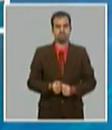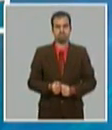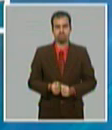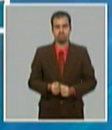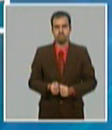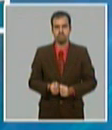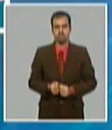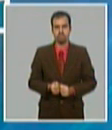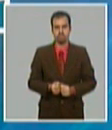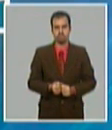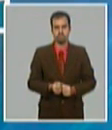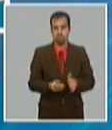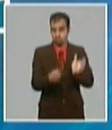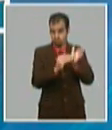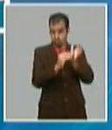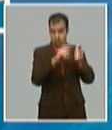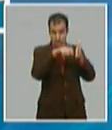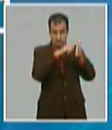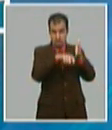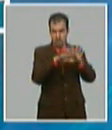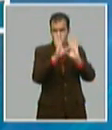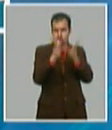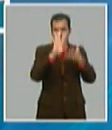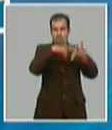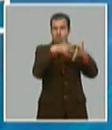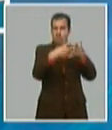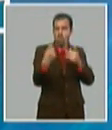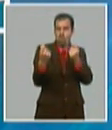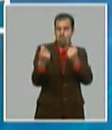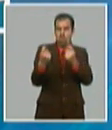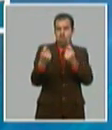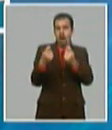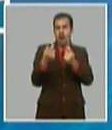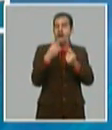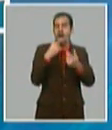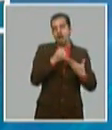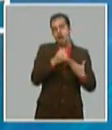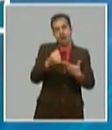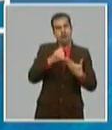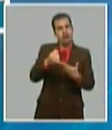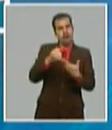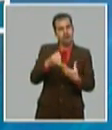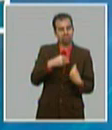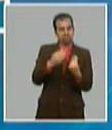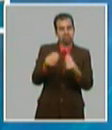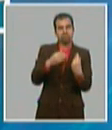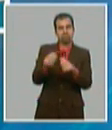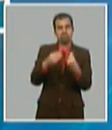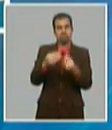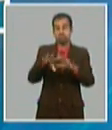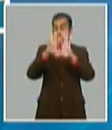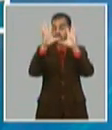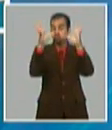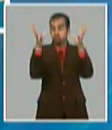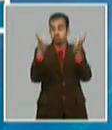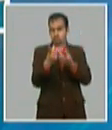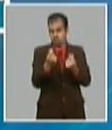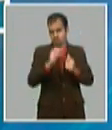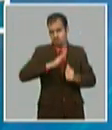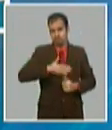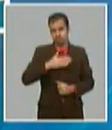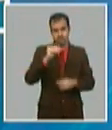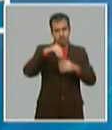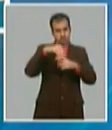en el abordaje económico del plan de la economía, la participación, el aporte y las demandas de todos los actores económicos, no obligatoriamente con una